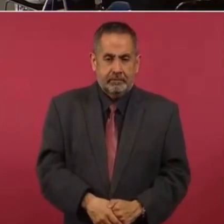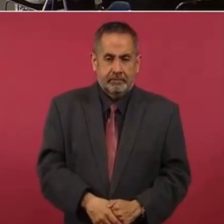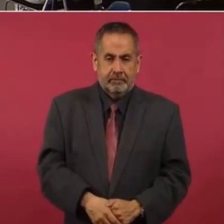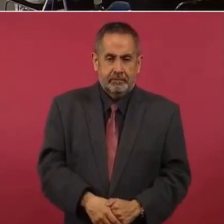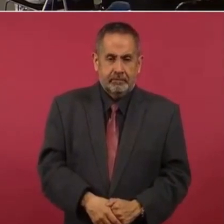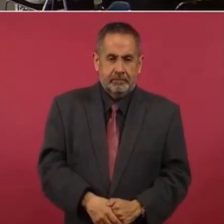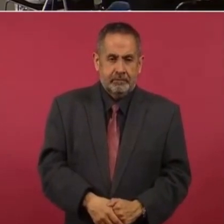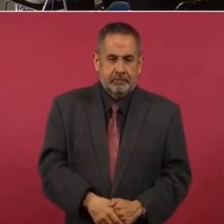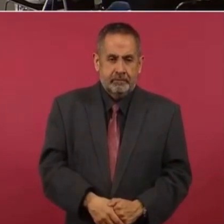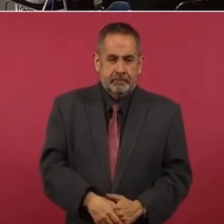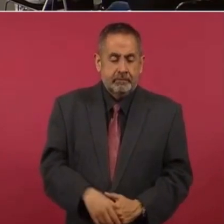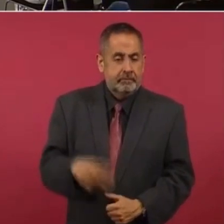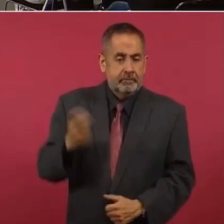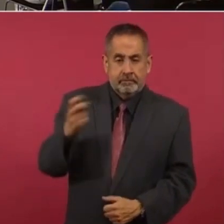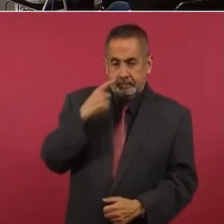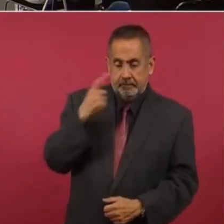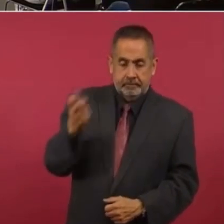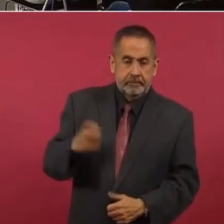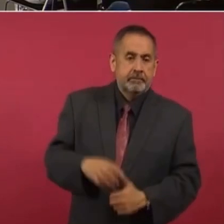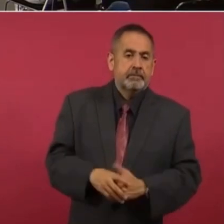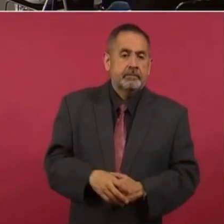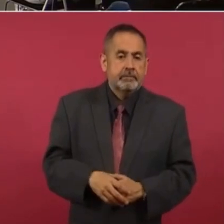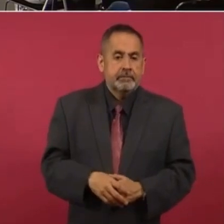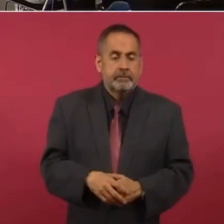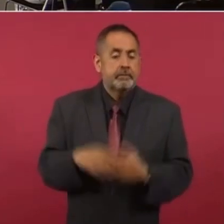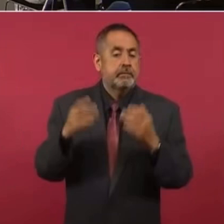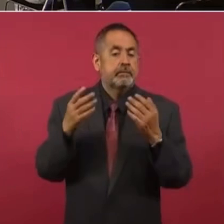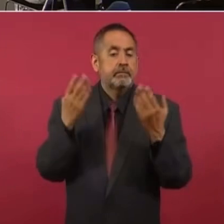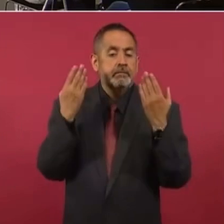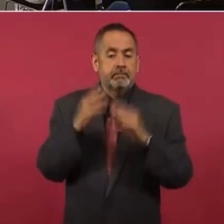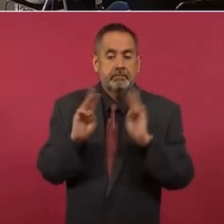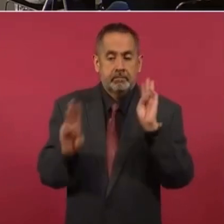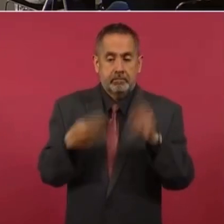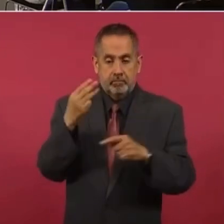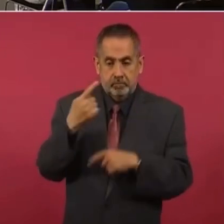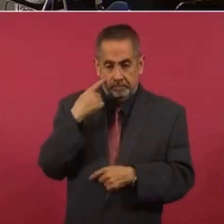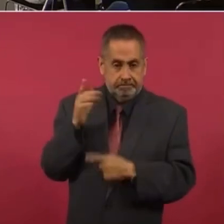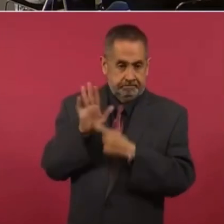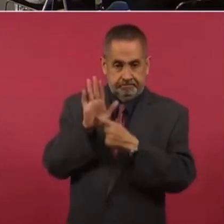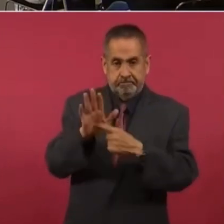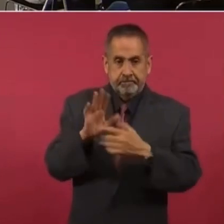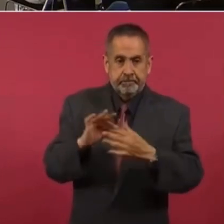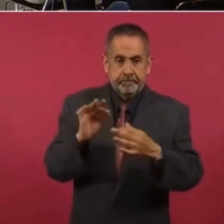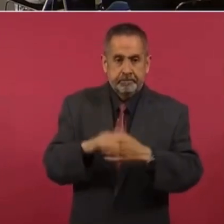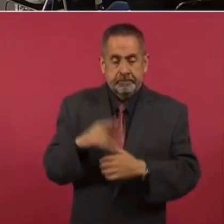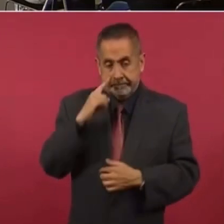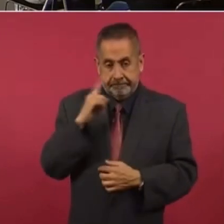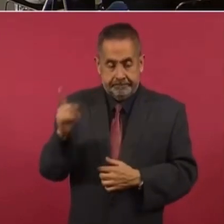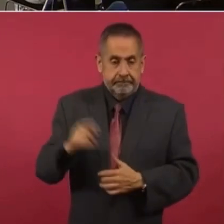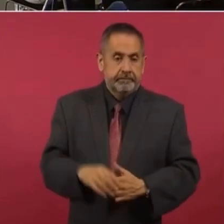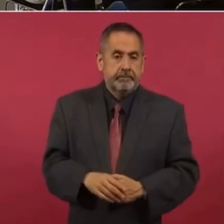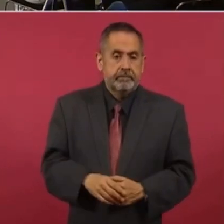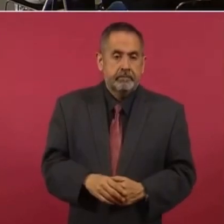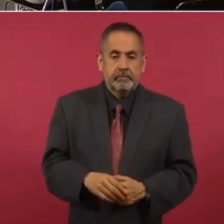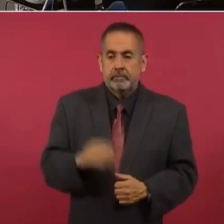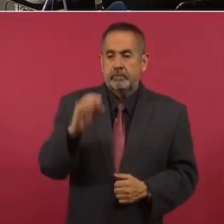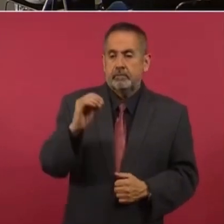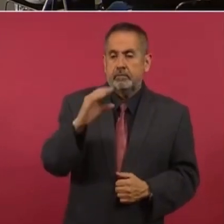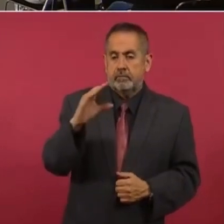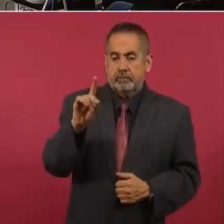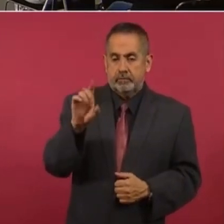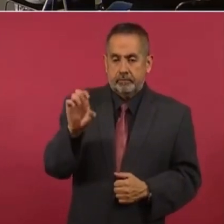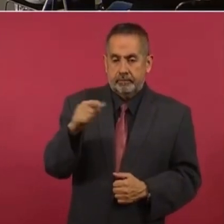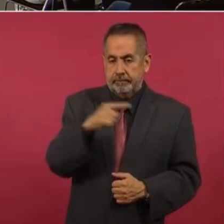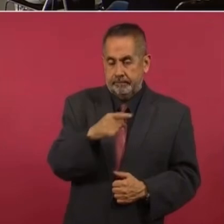Estas son datos del Banco Mundial y esta de la OCDE.